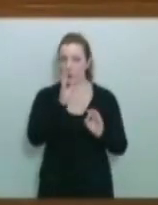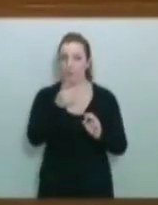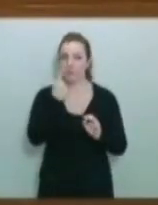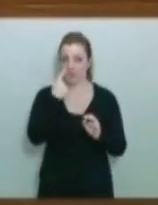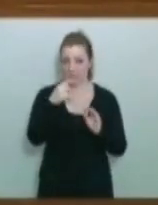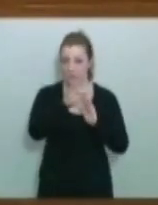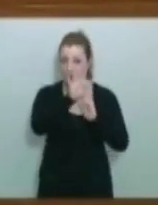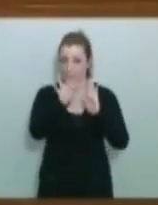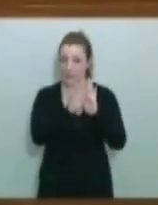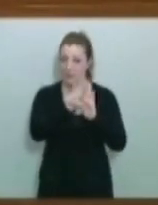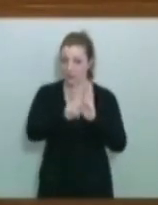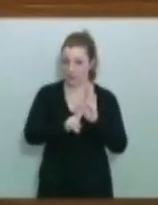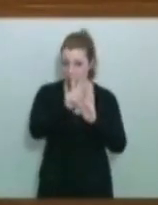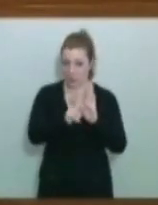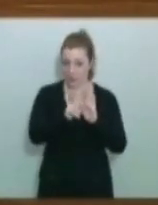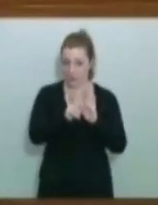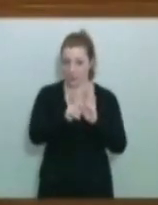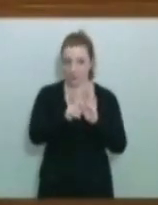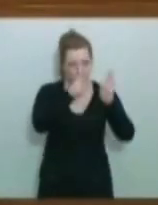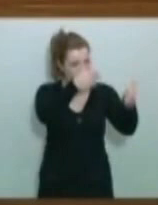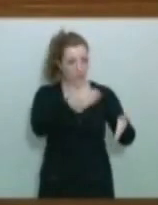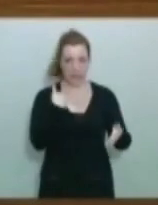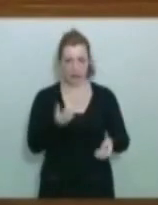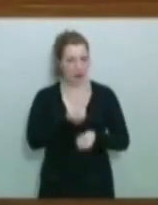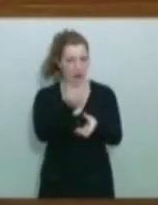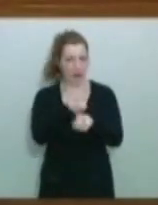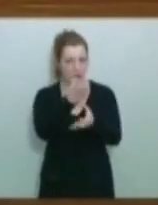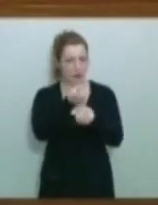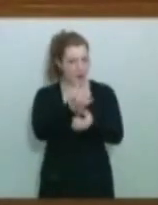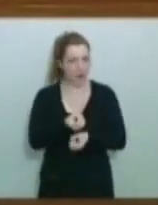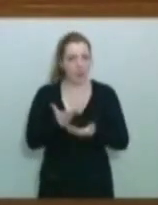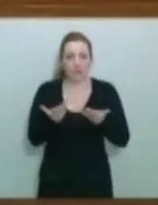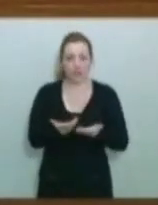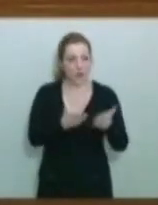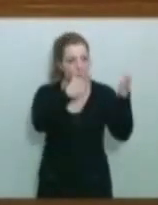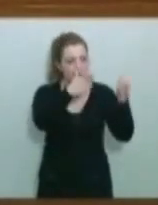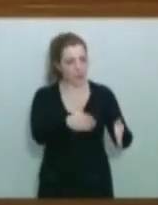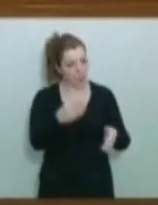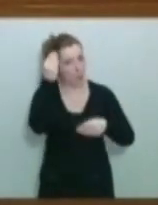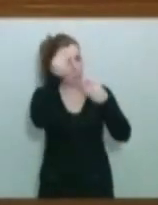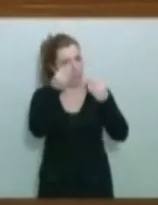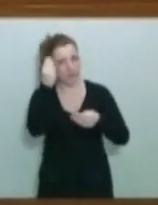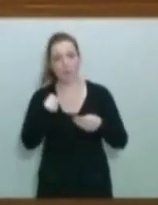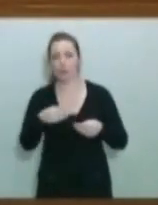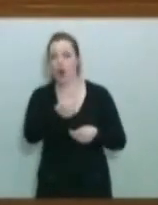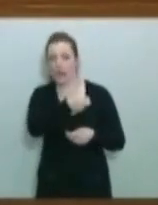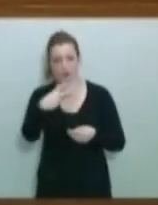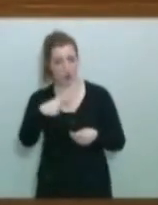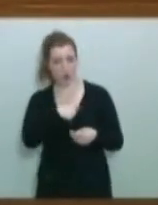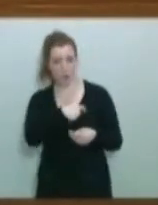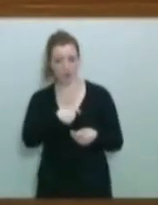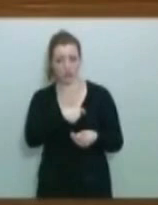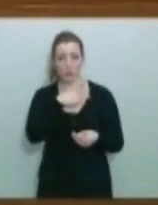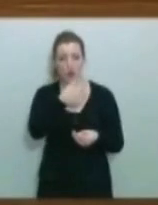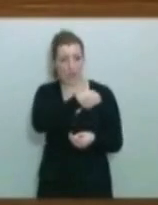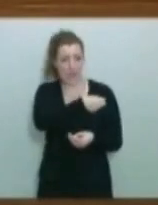punto usted ya se adelanta. Aquí ya no es que se quede corto, aquí es que se adelanta. Y usted presupone que los resultados de estas comisiones, que por el resultado